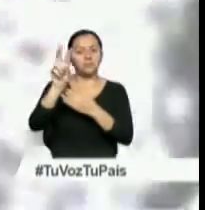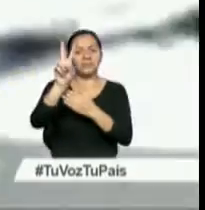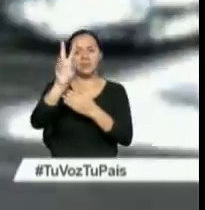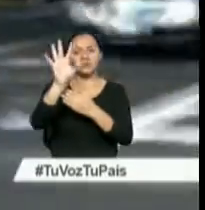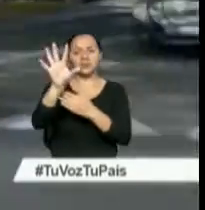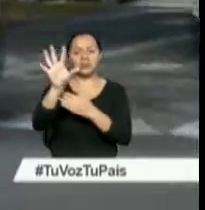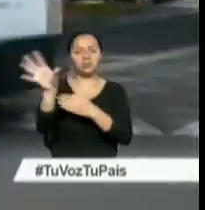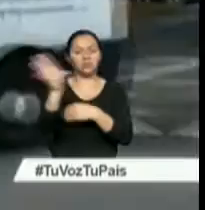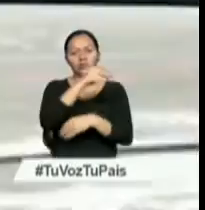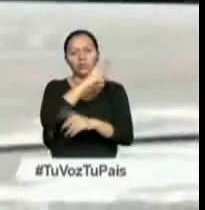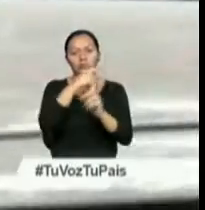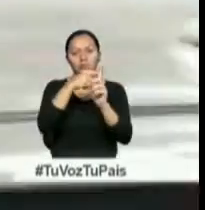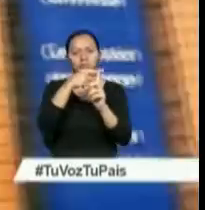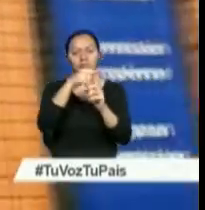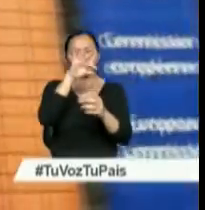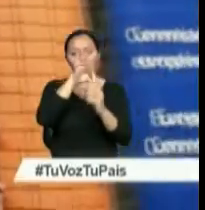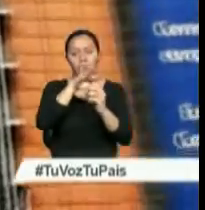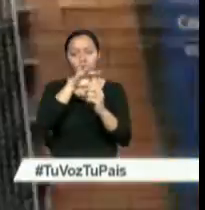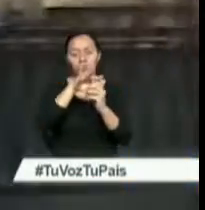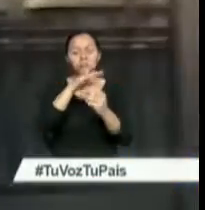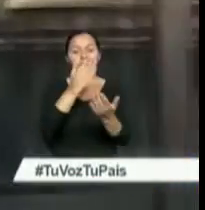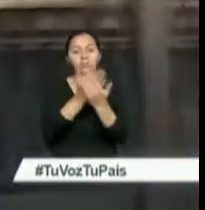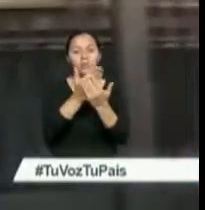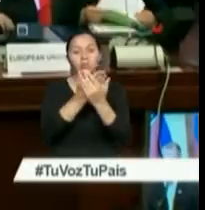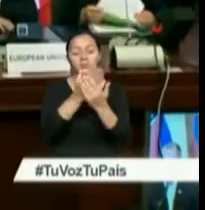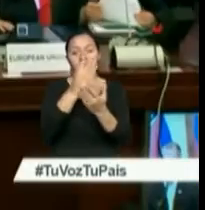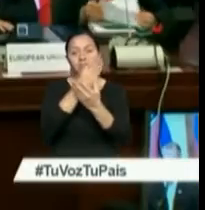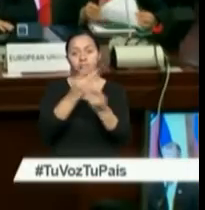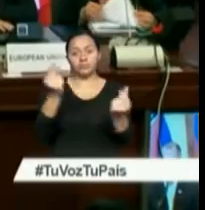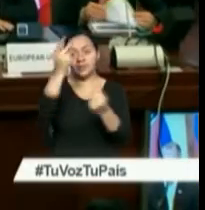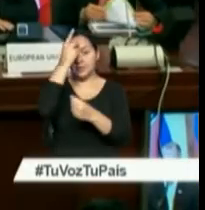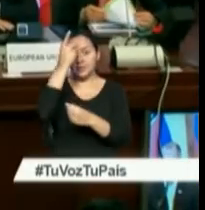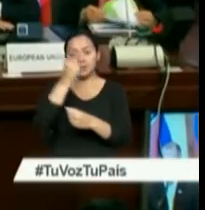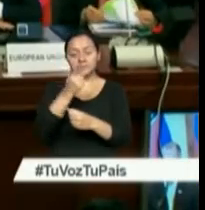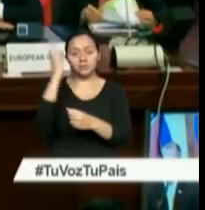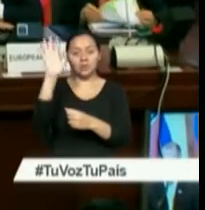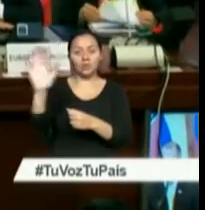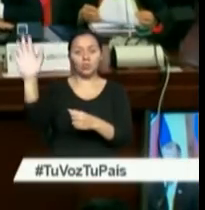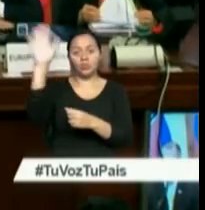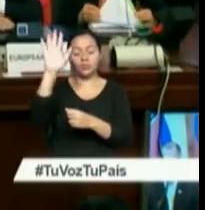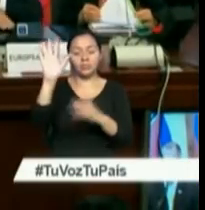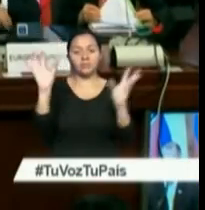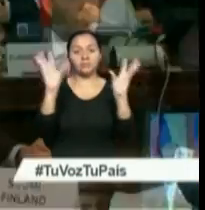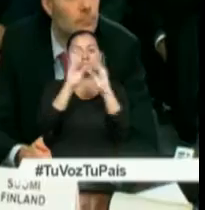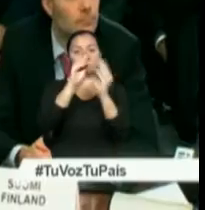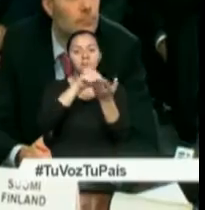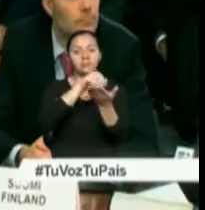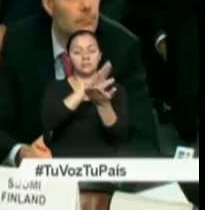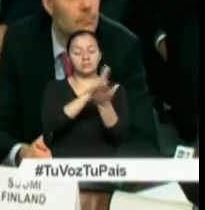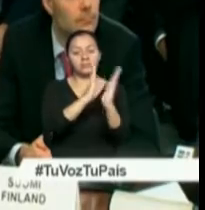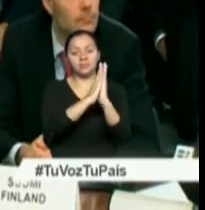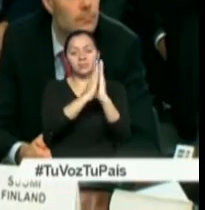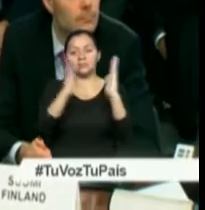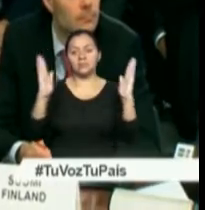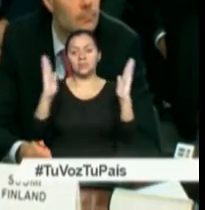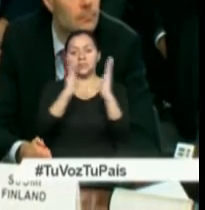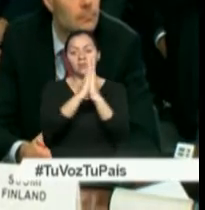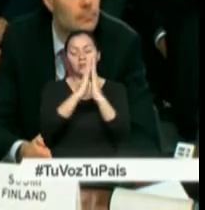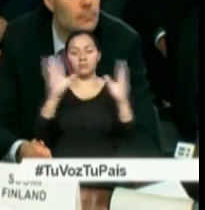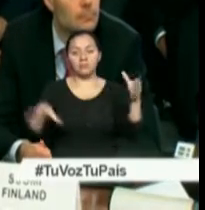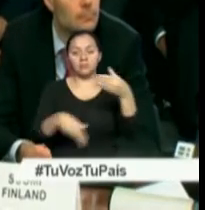25 votos a favor, la propuesta de resolución que permitirá a la Eurocámara autorizar la aplicación provisional del Acuerdo Comercial